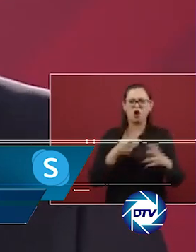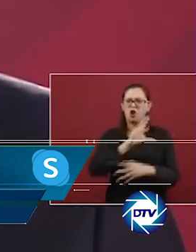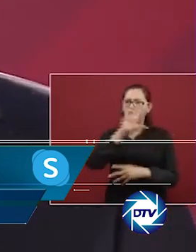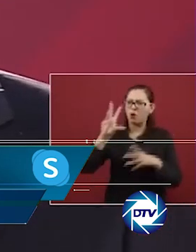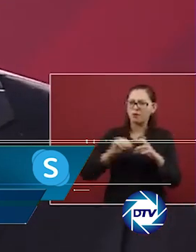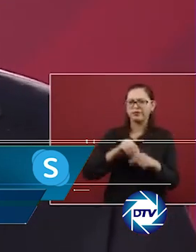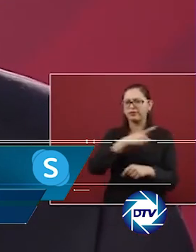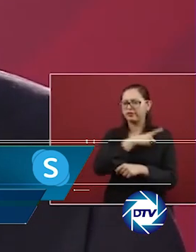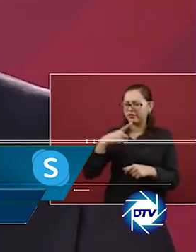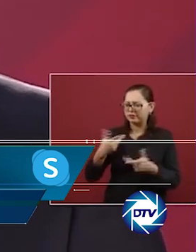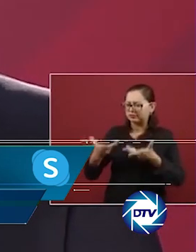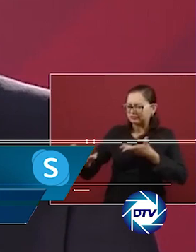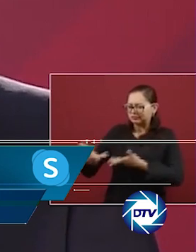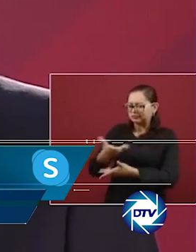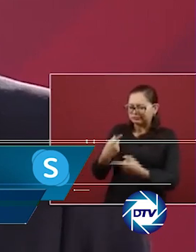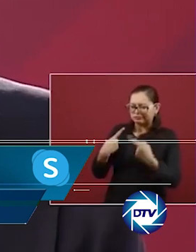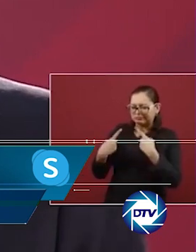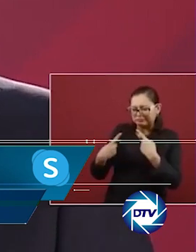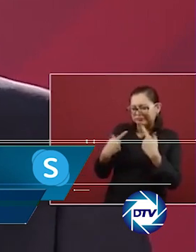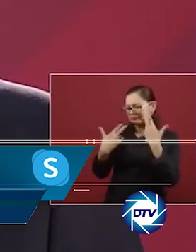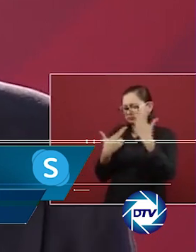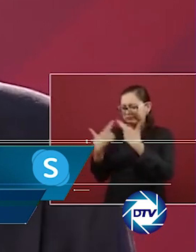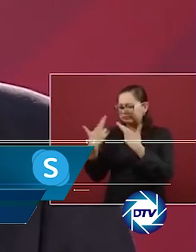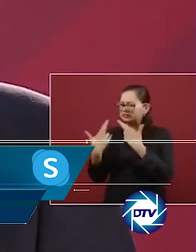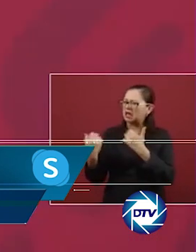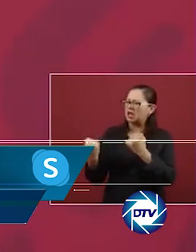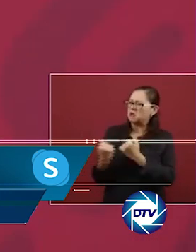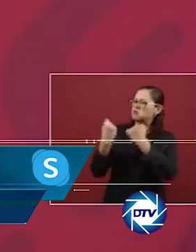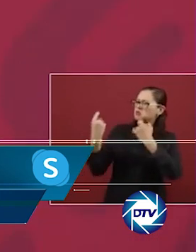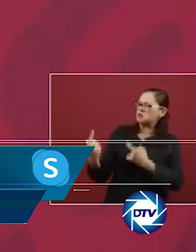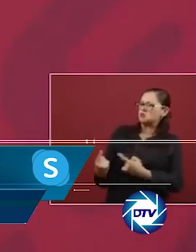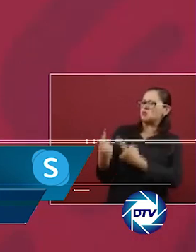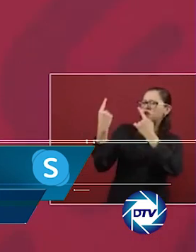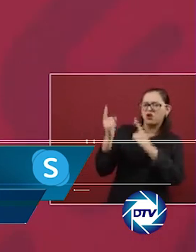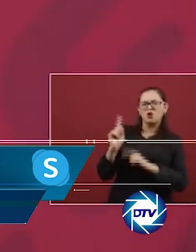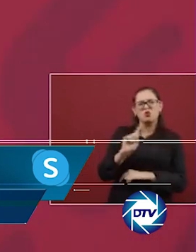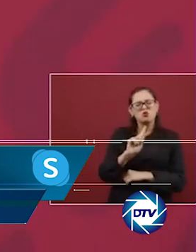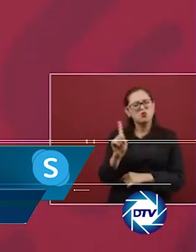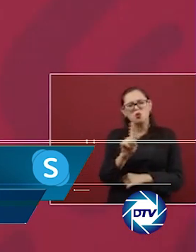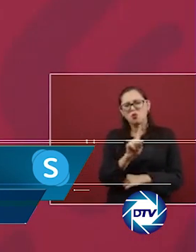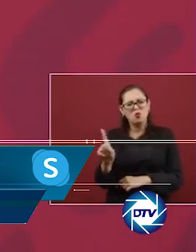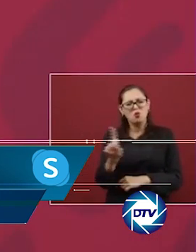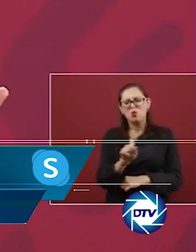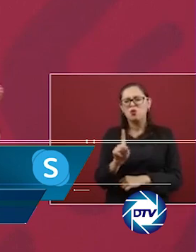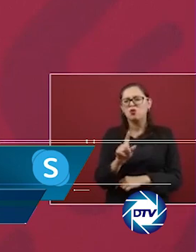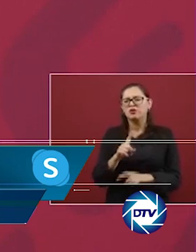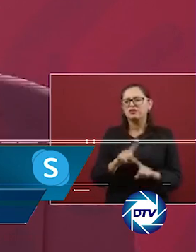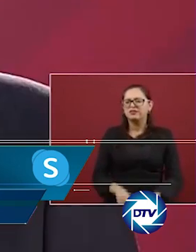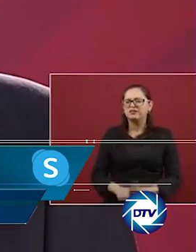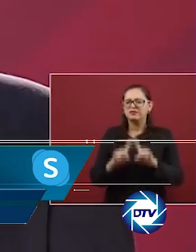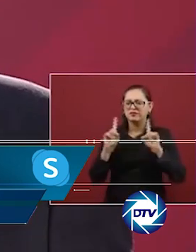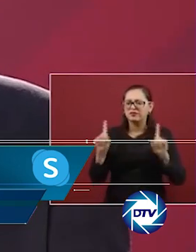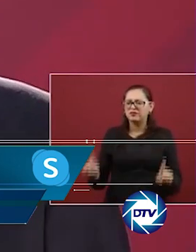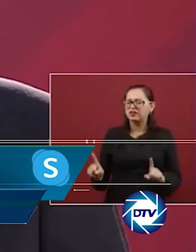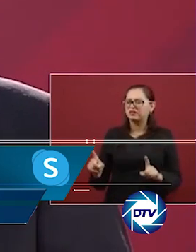pues, el presidente de México tiene una sobrina nieta que es también hija de un narco. Era imposible que no supiera que su familia tiene una relación con los